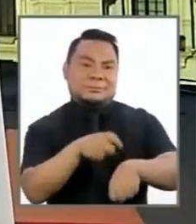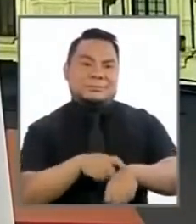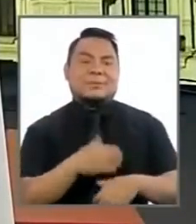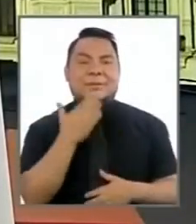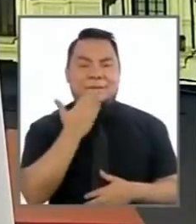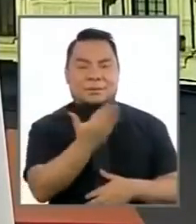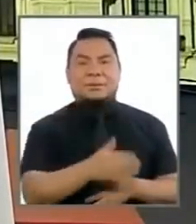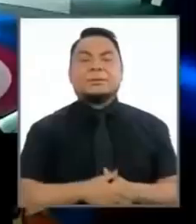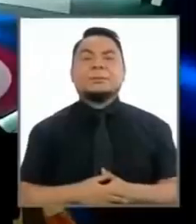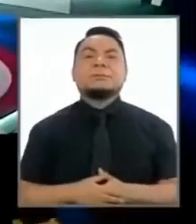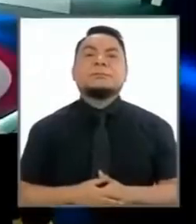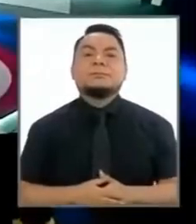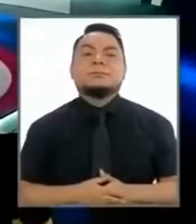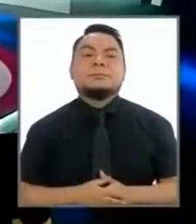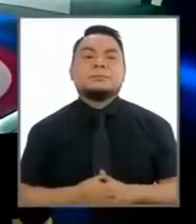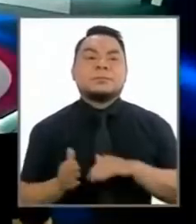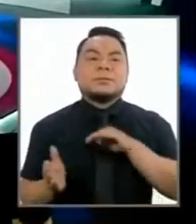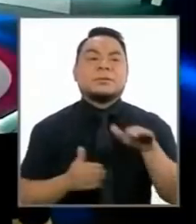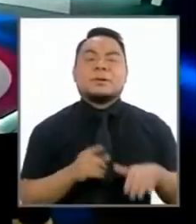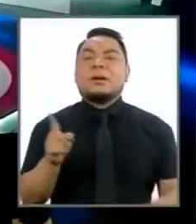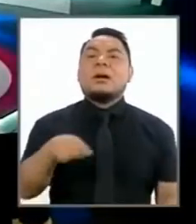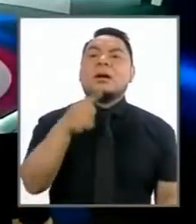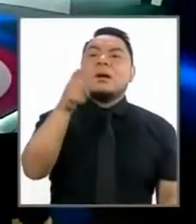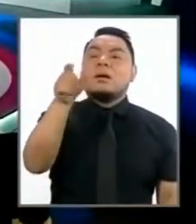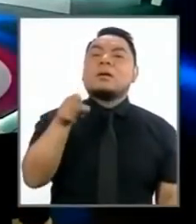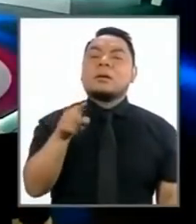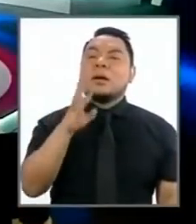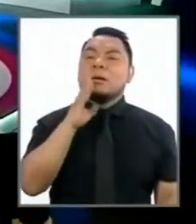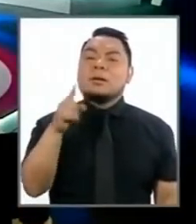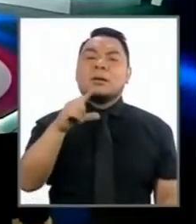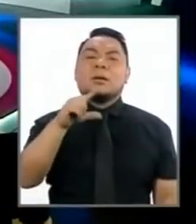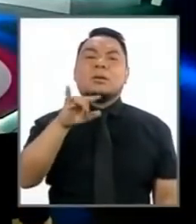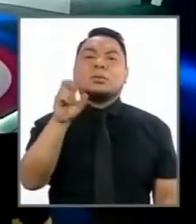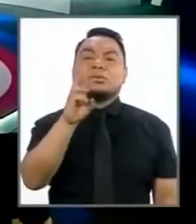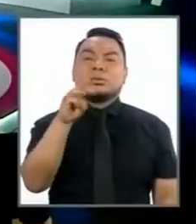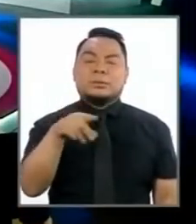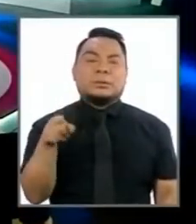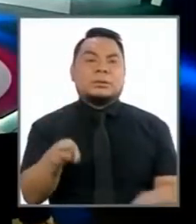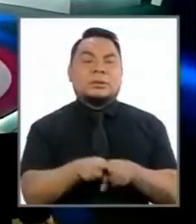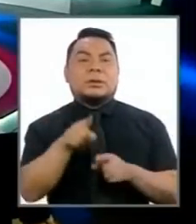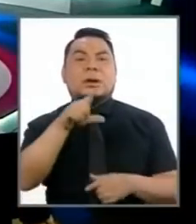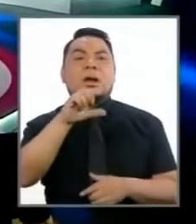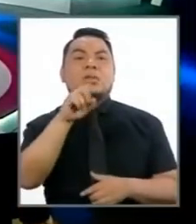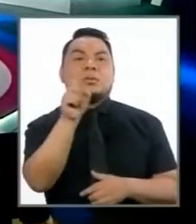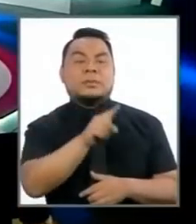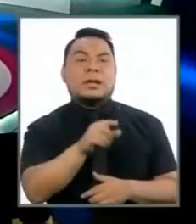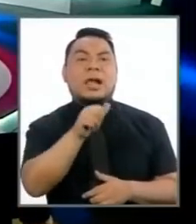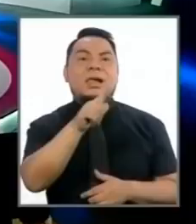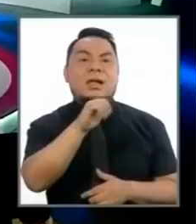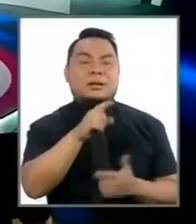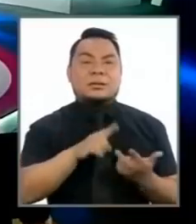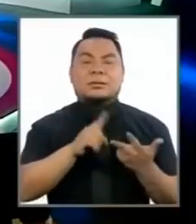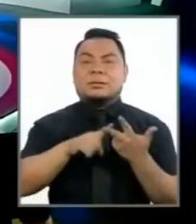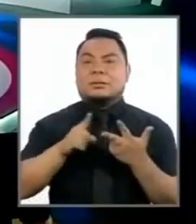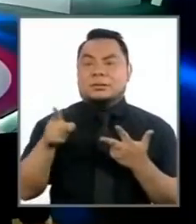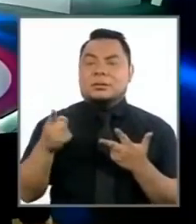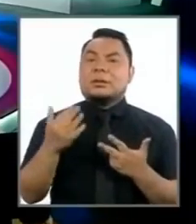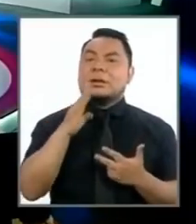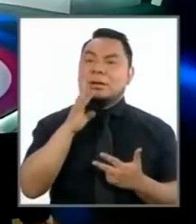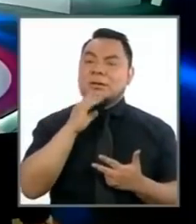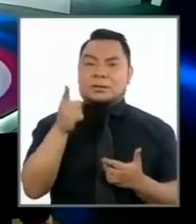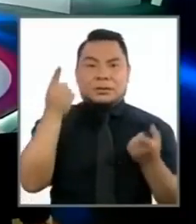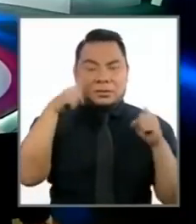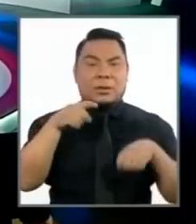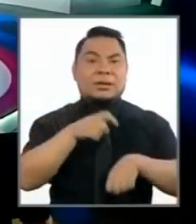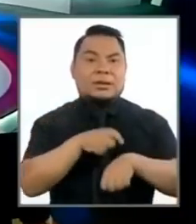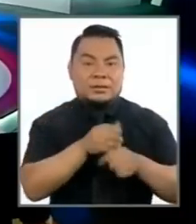candidato Orescano el siguiente que había pedido la palabra el señor Guzmán y después el señor López Aliaga y después pueden intervenir de